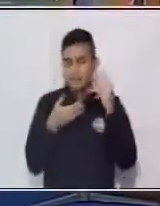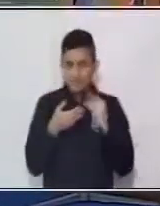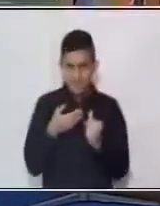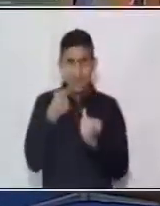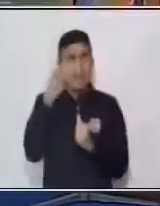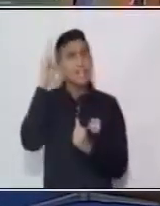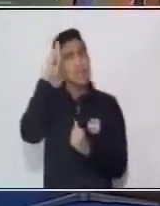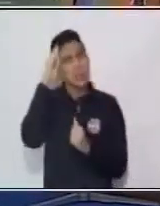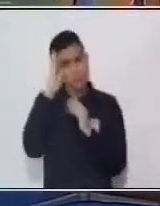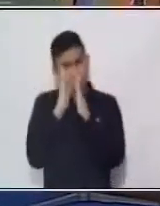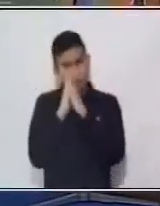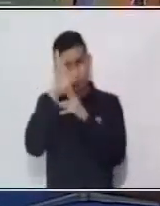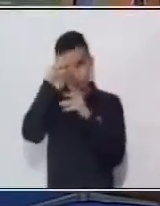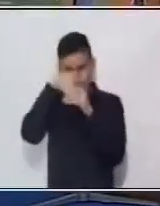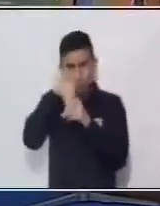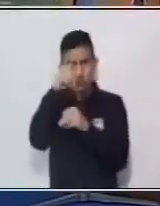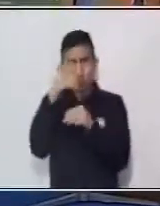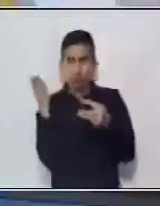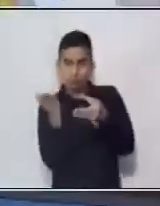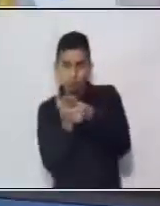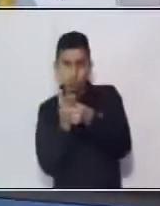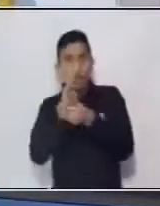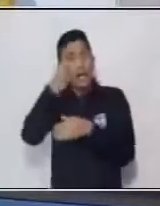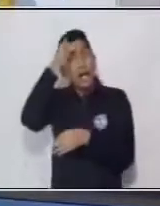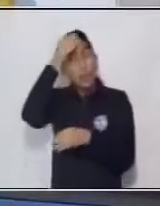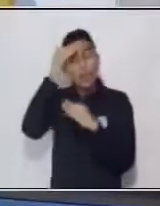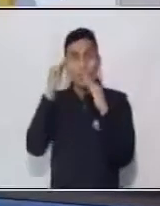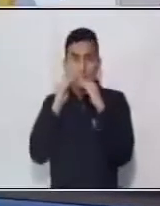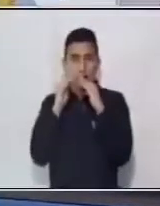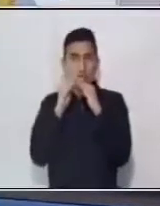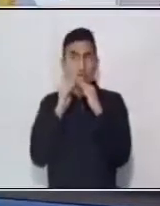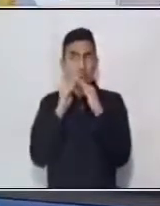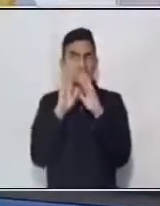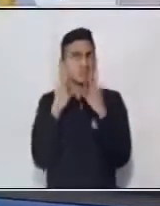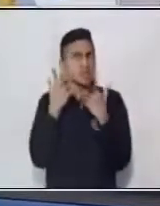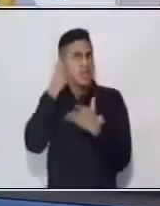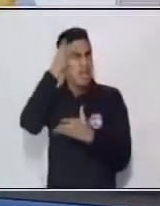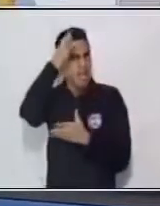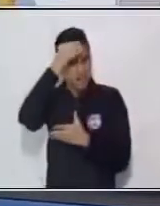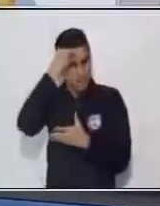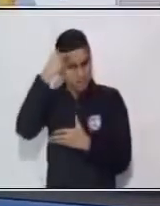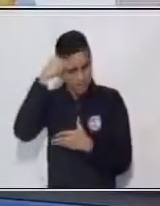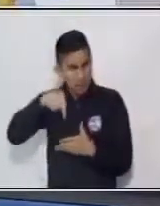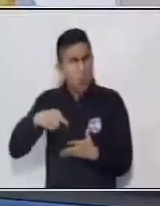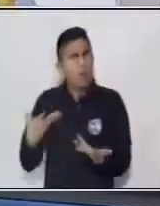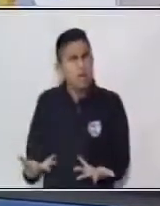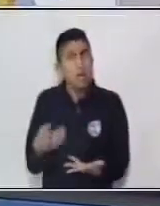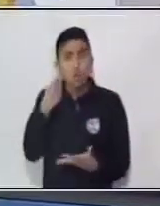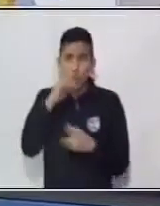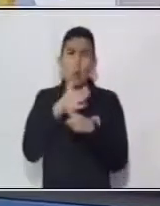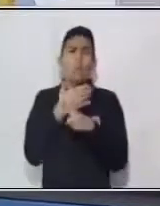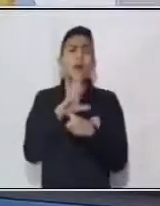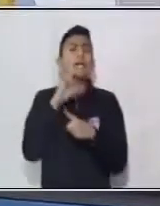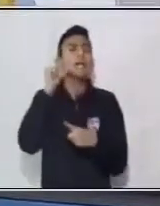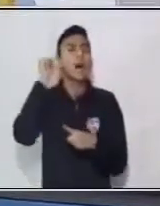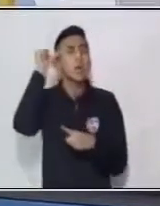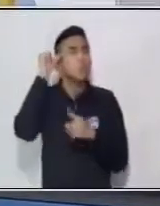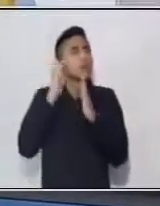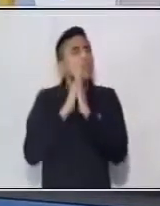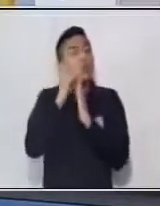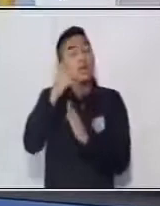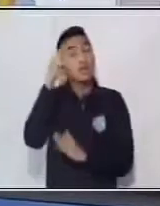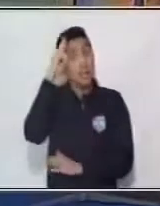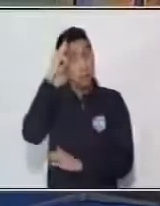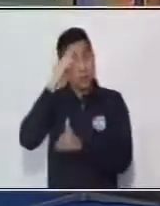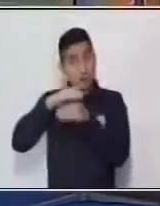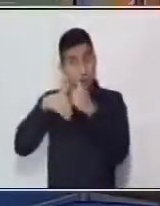guardar siempre tus trabajos en tu portafolio de Aprendo en Casa. ¿Qué aprendiste el día de hoy? Compártelo con un adulto. Te recordamos